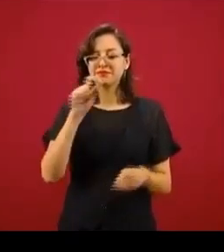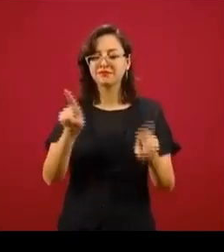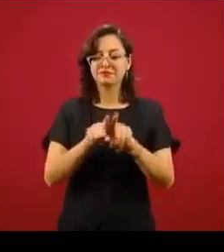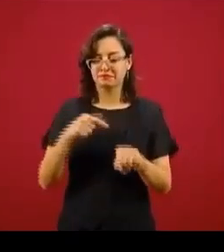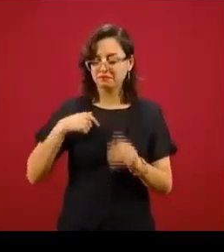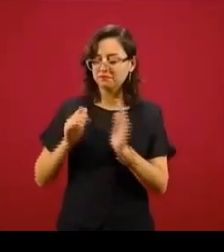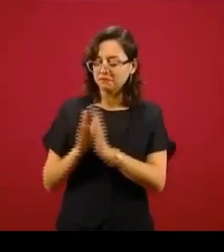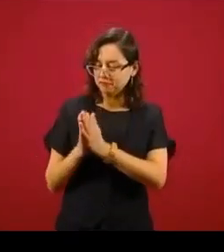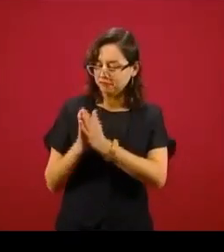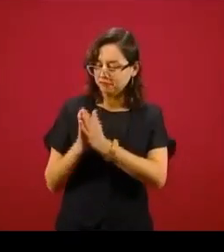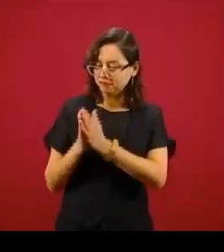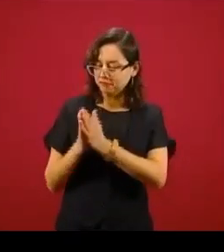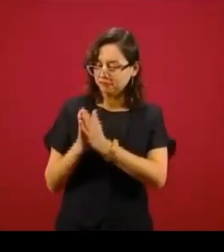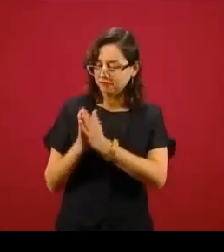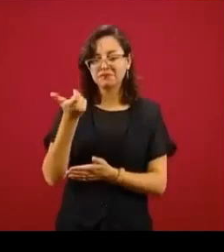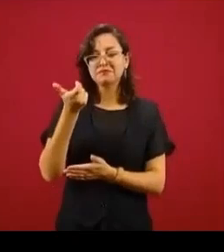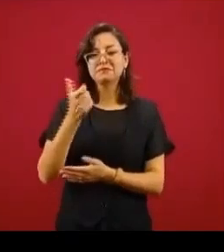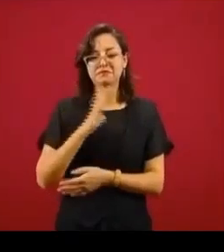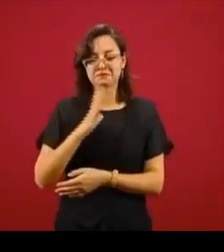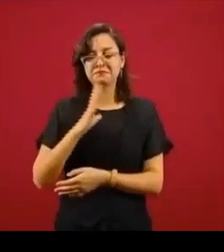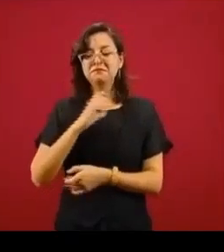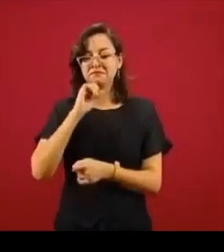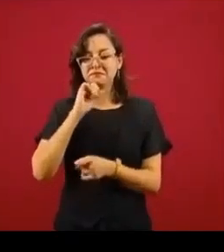miren,